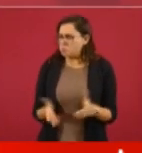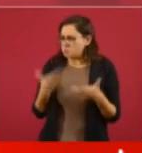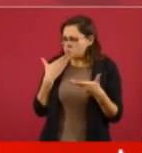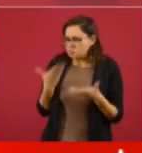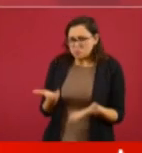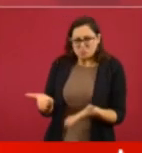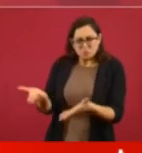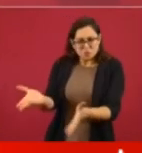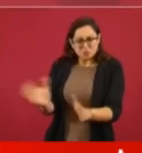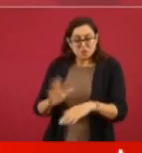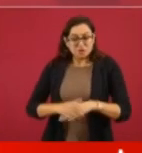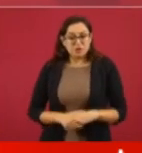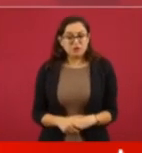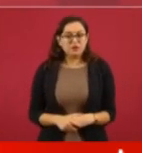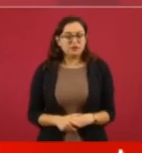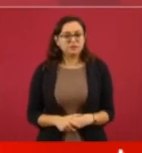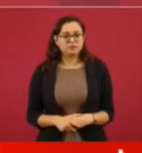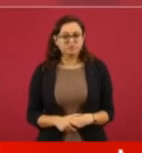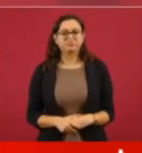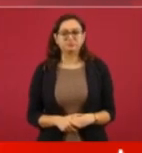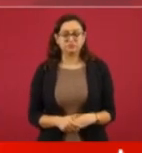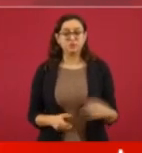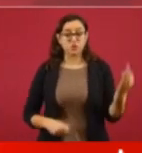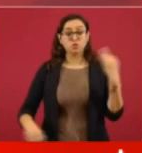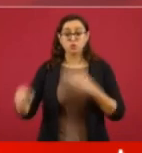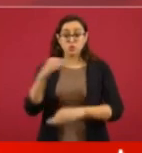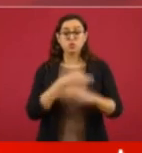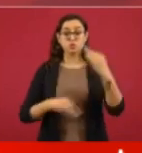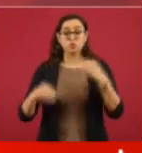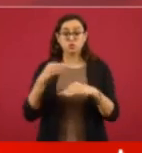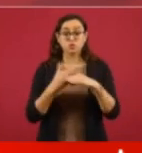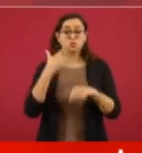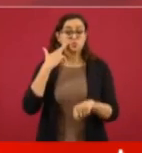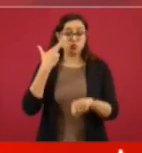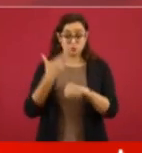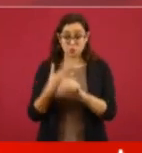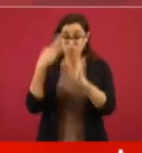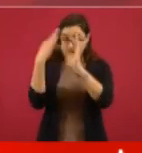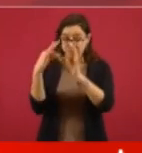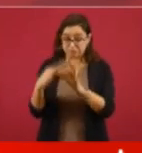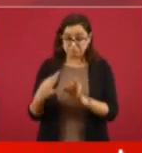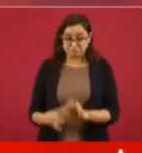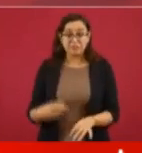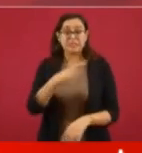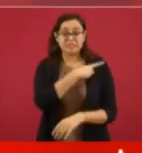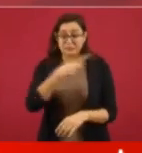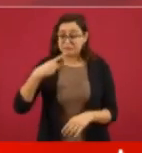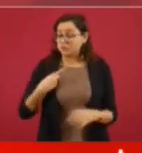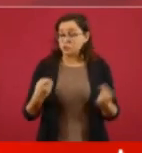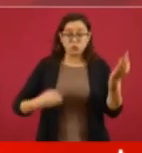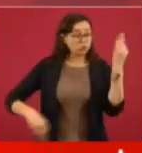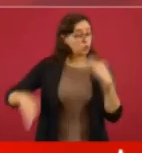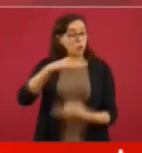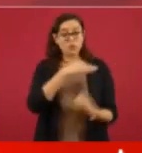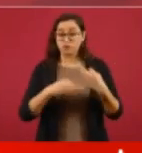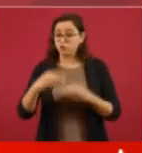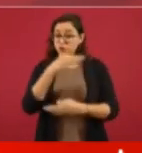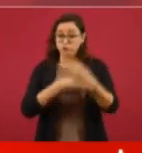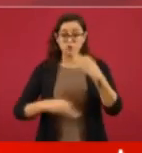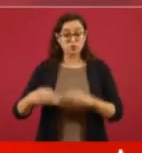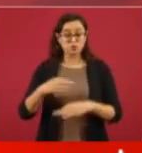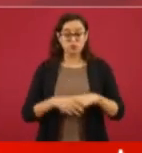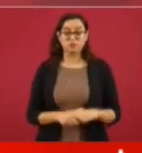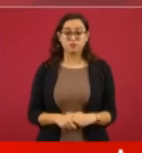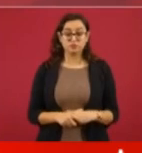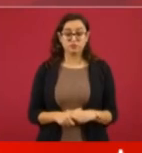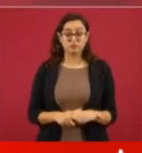todos actuemos de manera responsable, que todos, todos, y